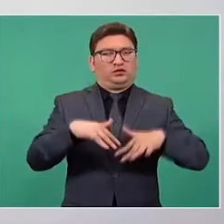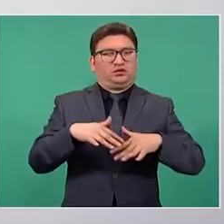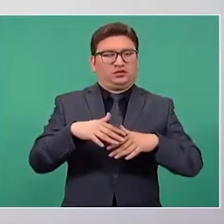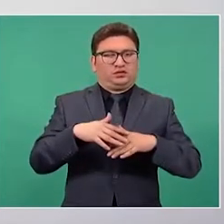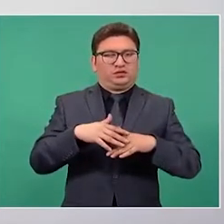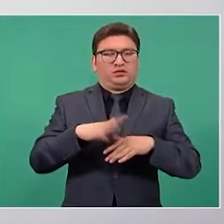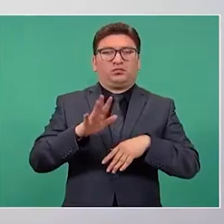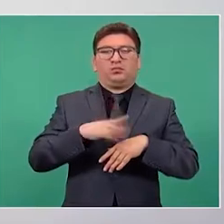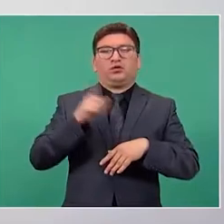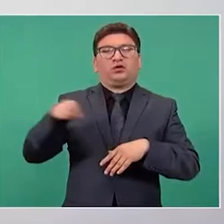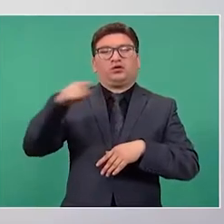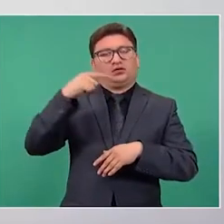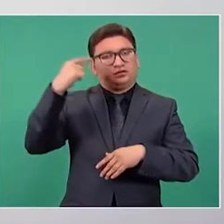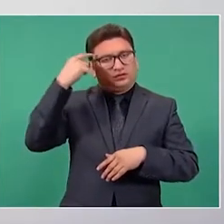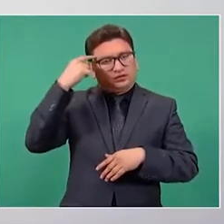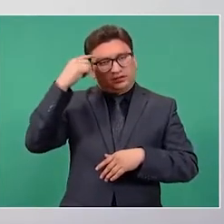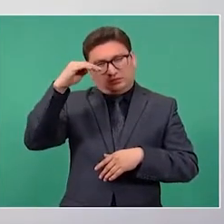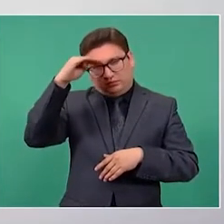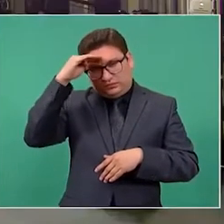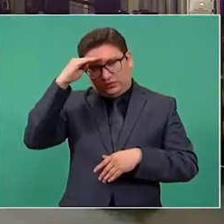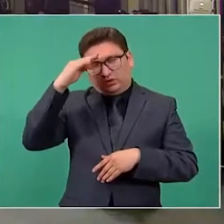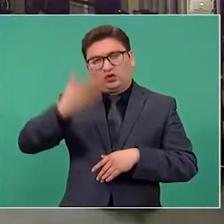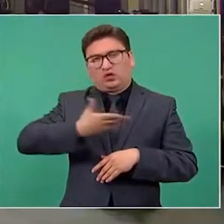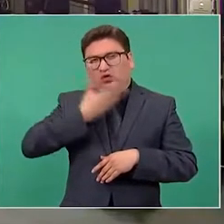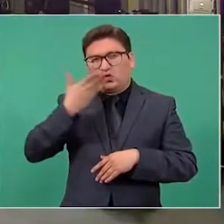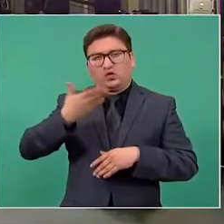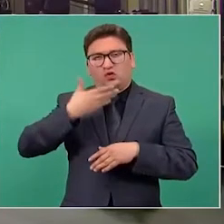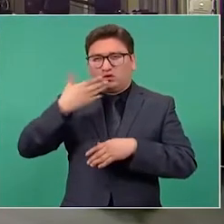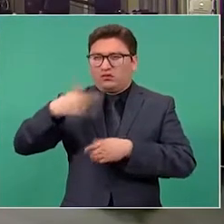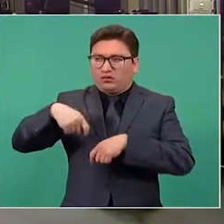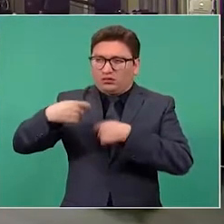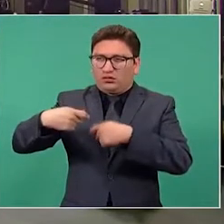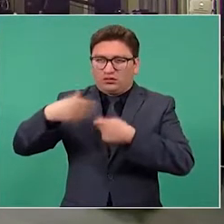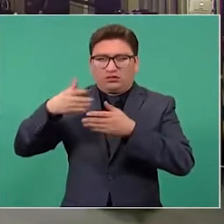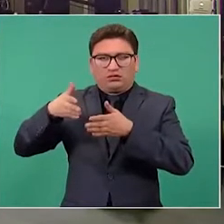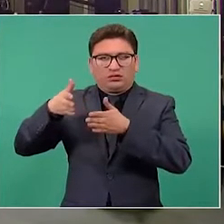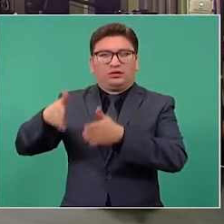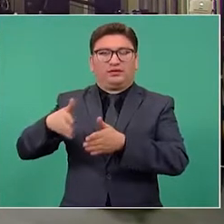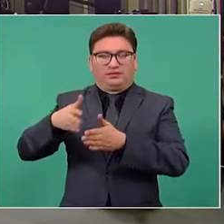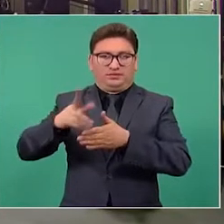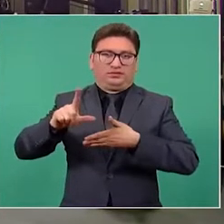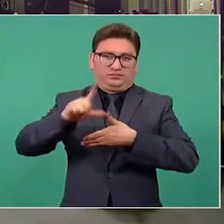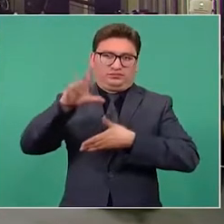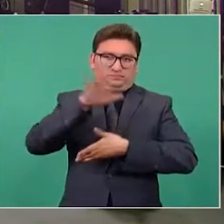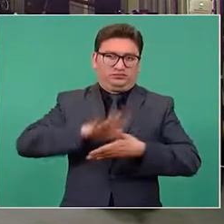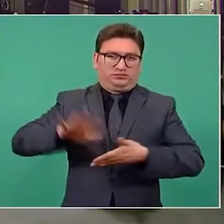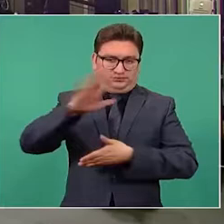un pensamiento conservador de América Latina.